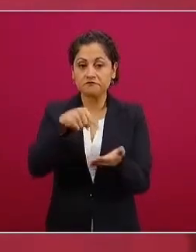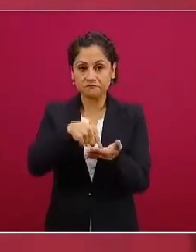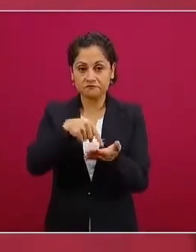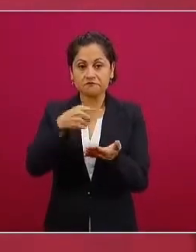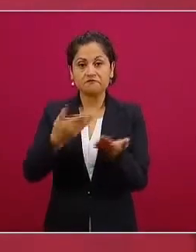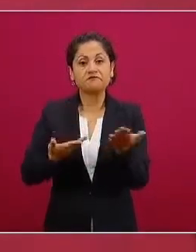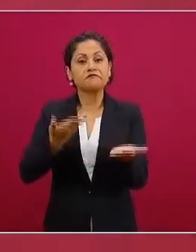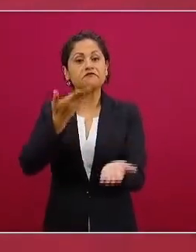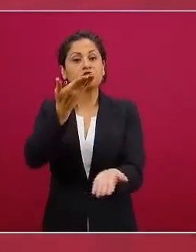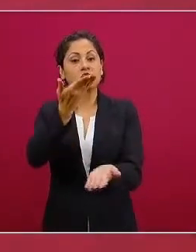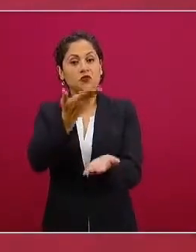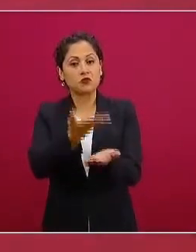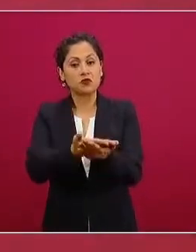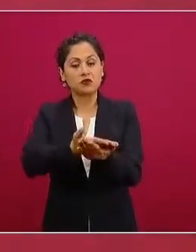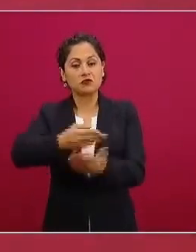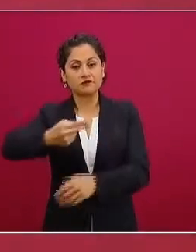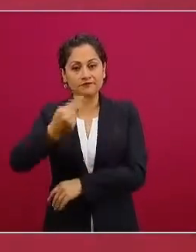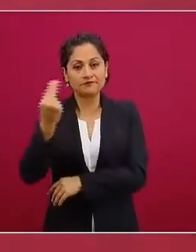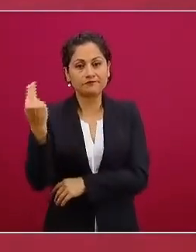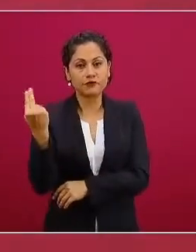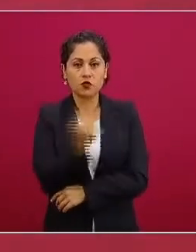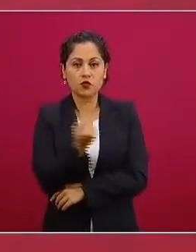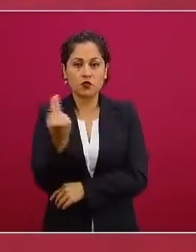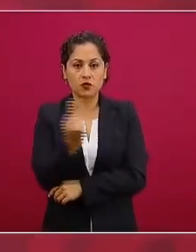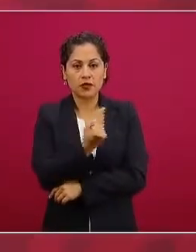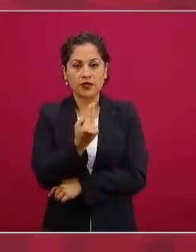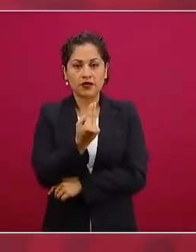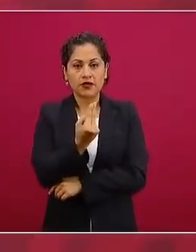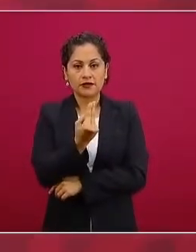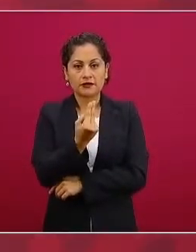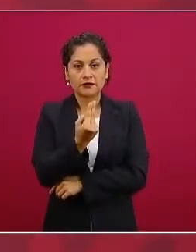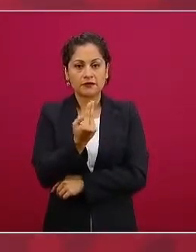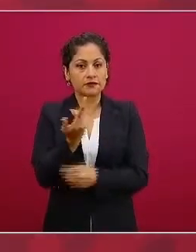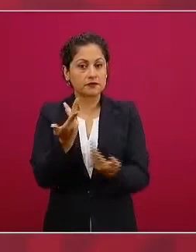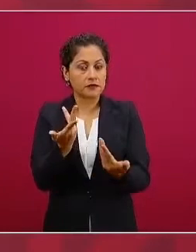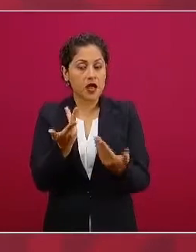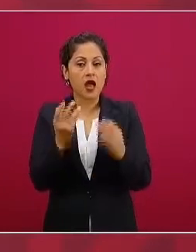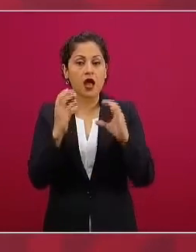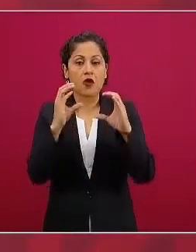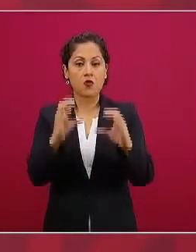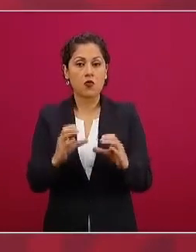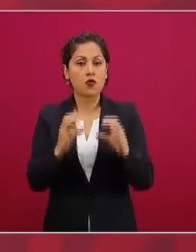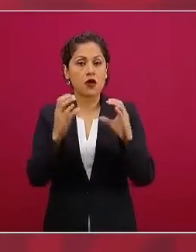y categórica de las siguientes medidas.